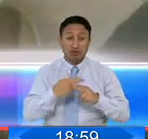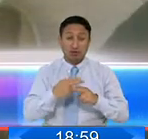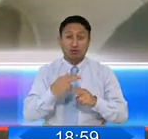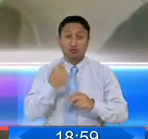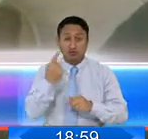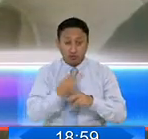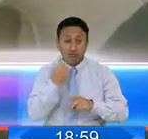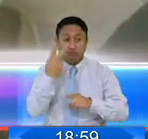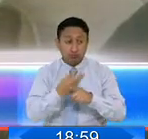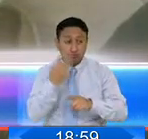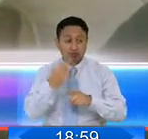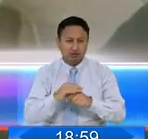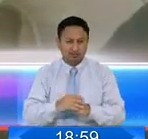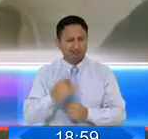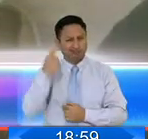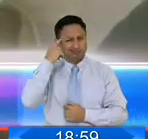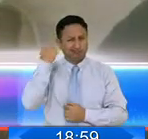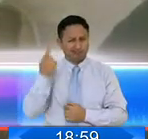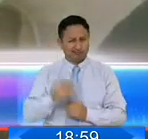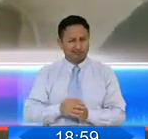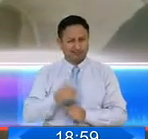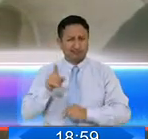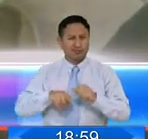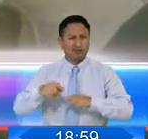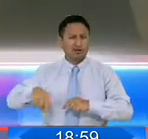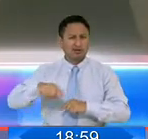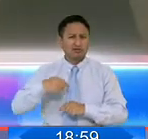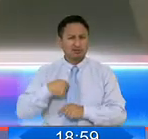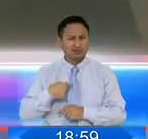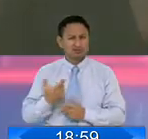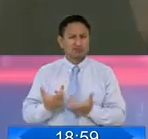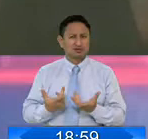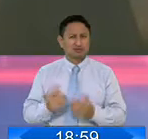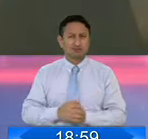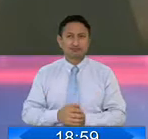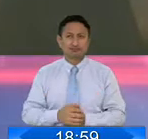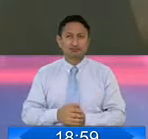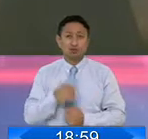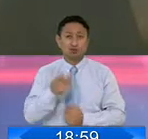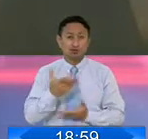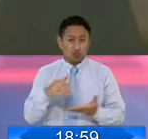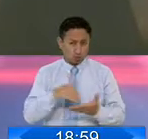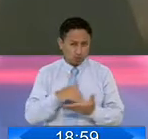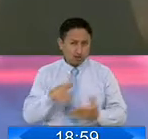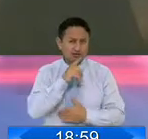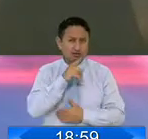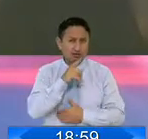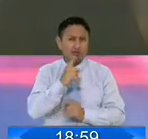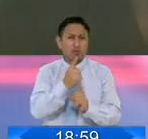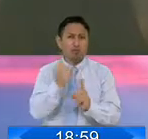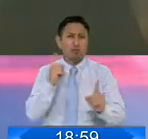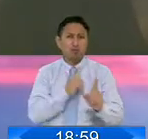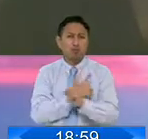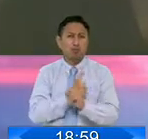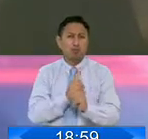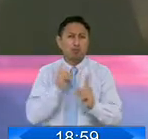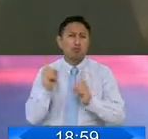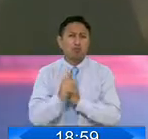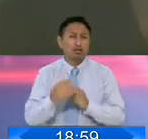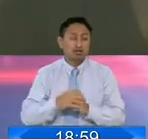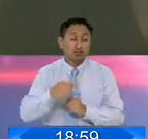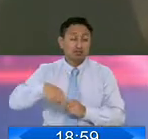mí me parecería que alguien estuvo negociando a mi nombre. ¿Usted tiene sospechas de quién estaría o habría estado